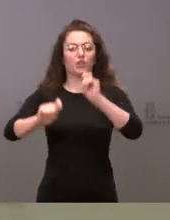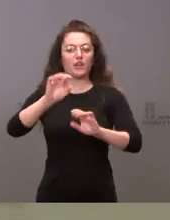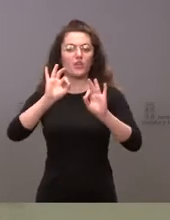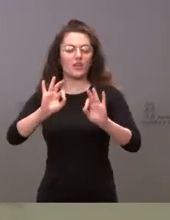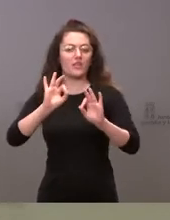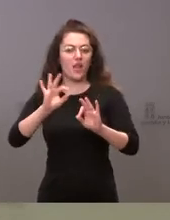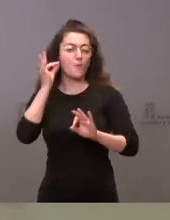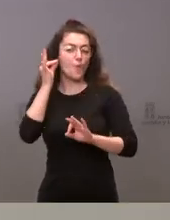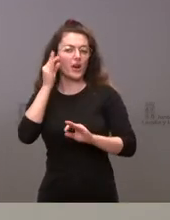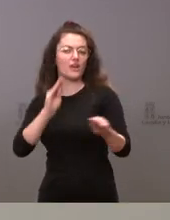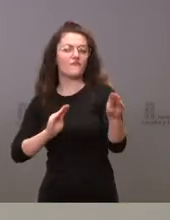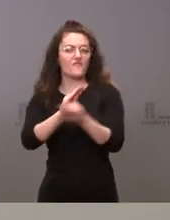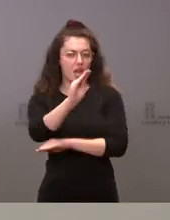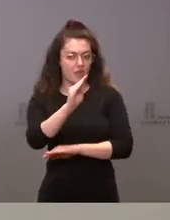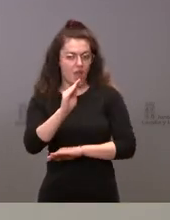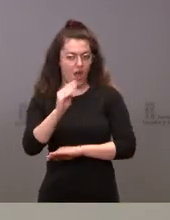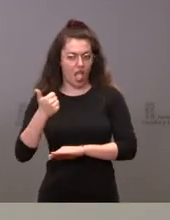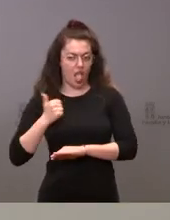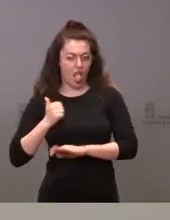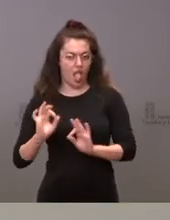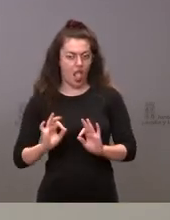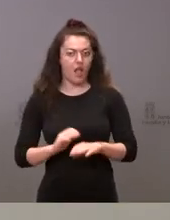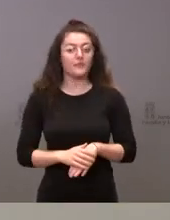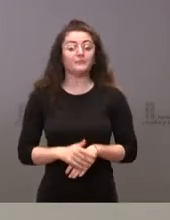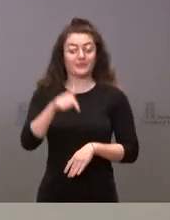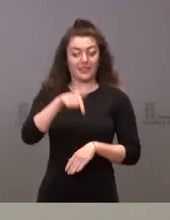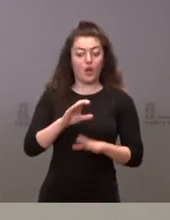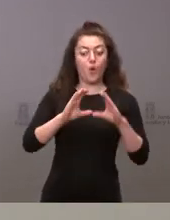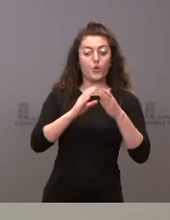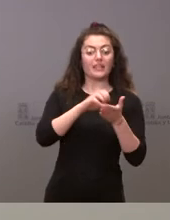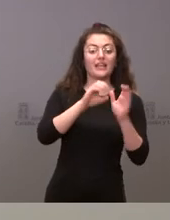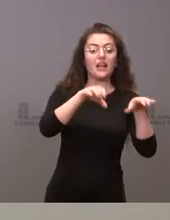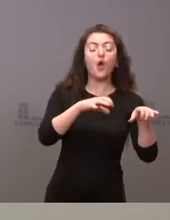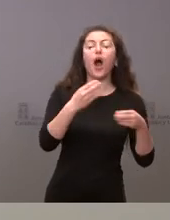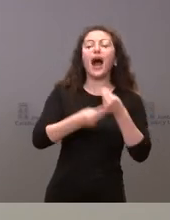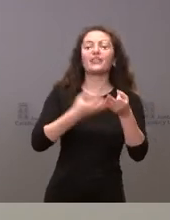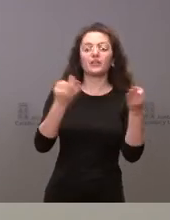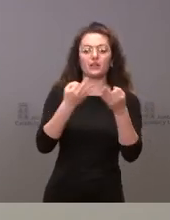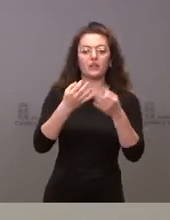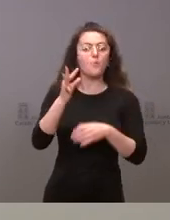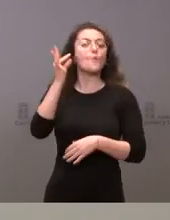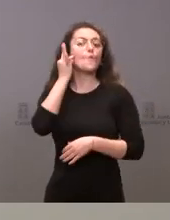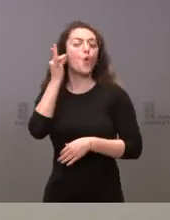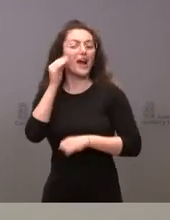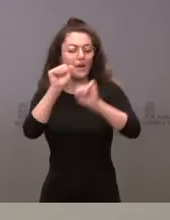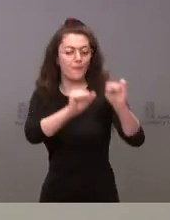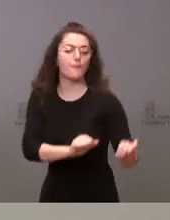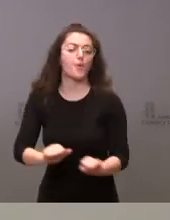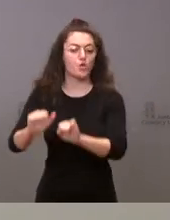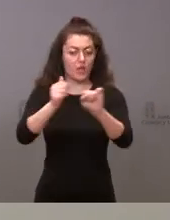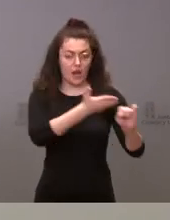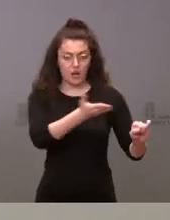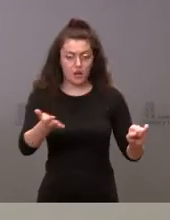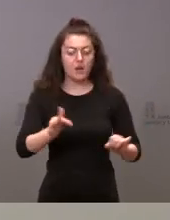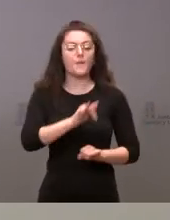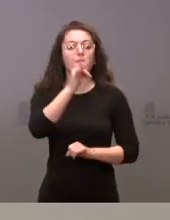género lo que la Junta de Castellón ha hecho es proteger a las mujeres actuar con medidas de atención